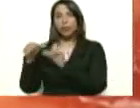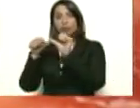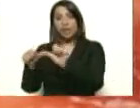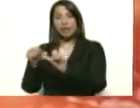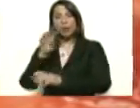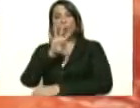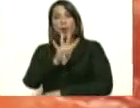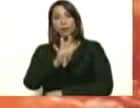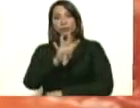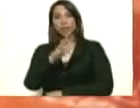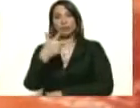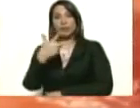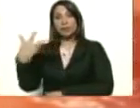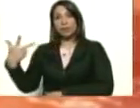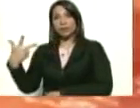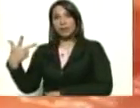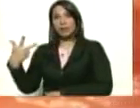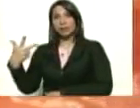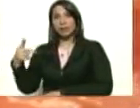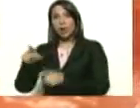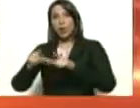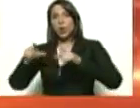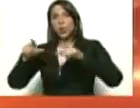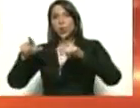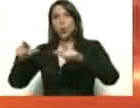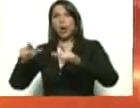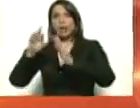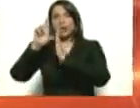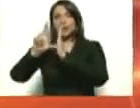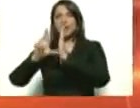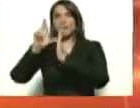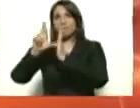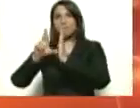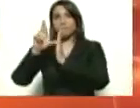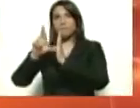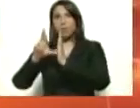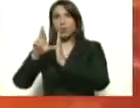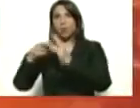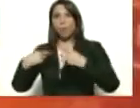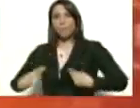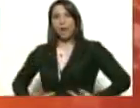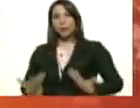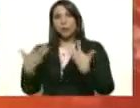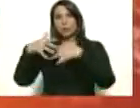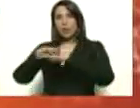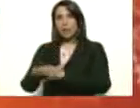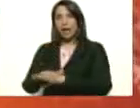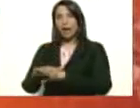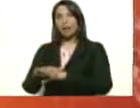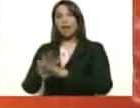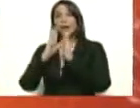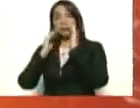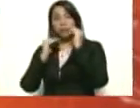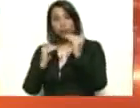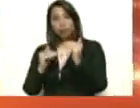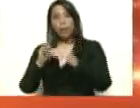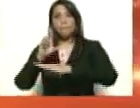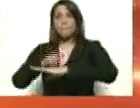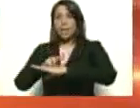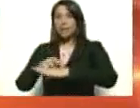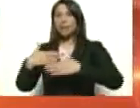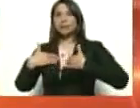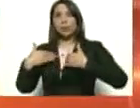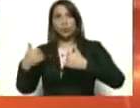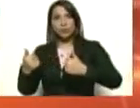los lugares de albergue integral, humanos, con atención médica, con seguridad